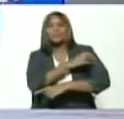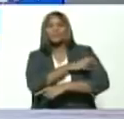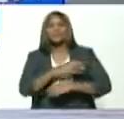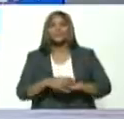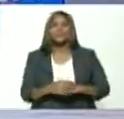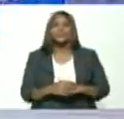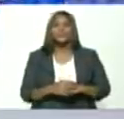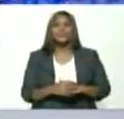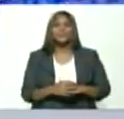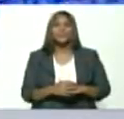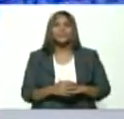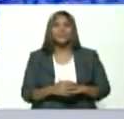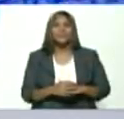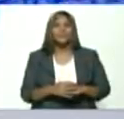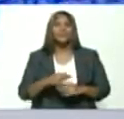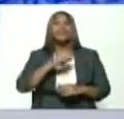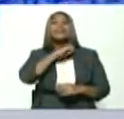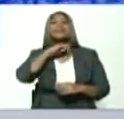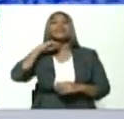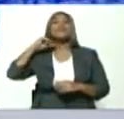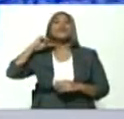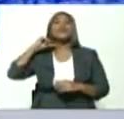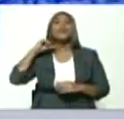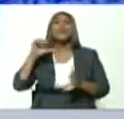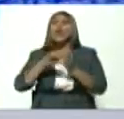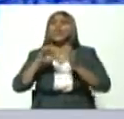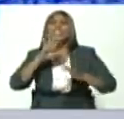Ramos Alú, estás metido, Ramos Alú.